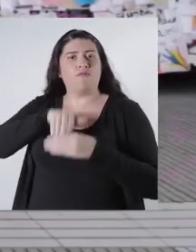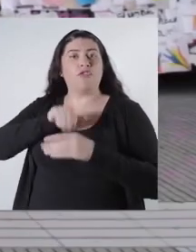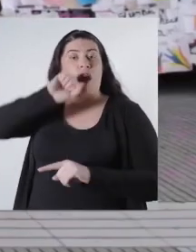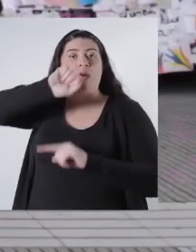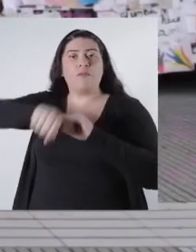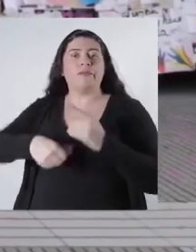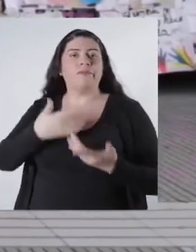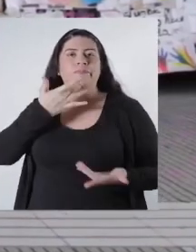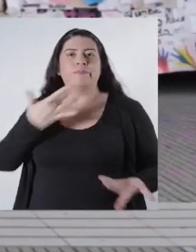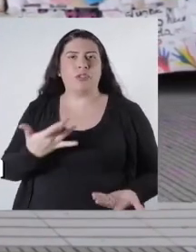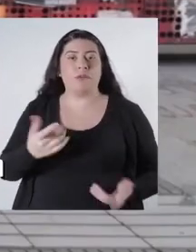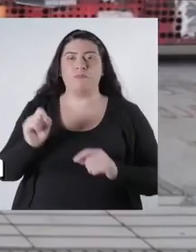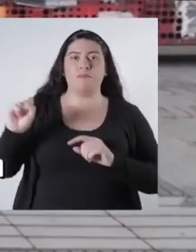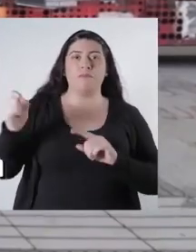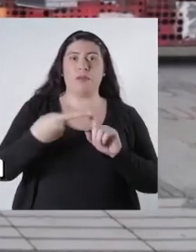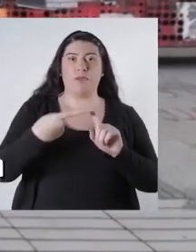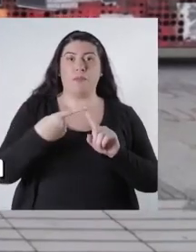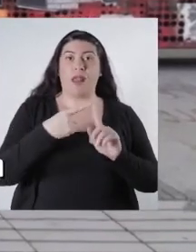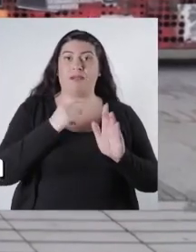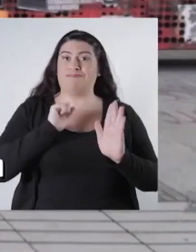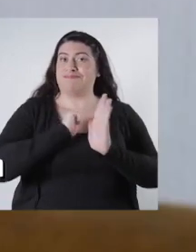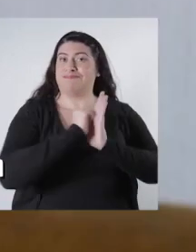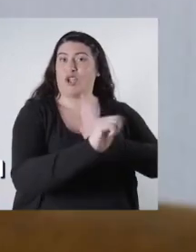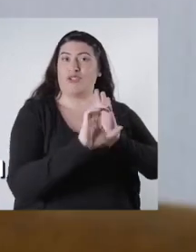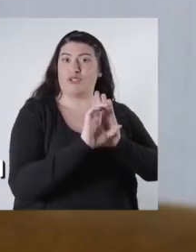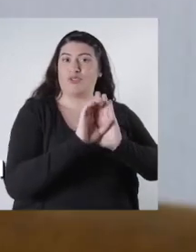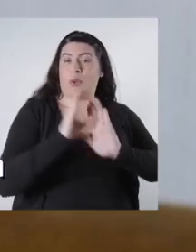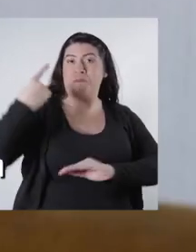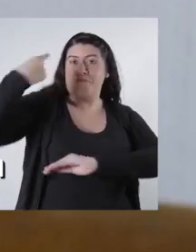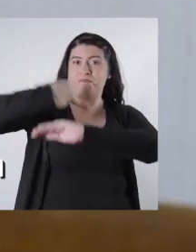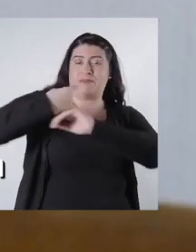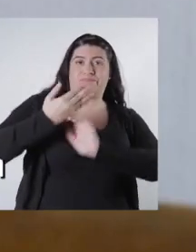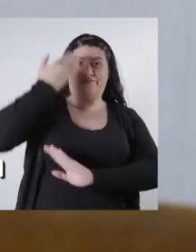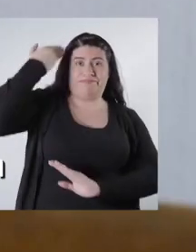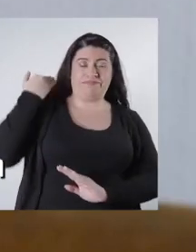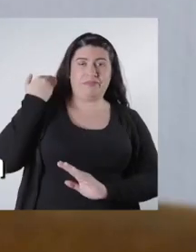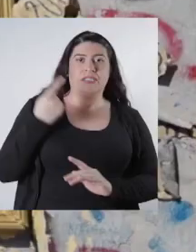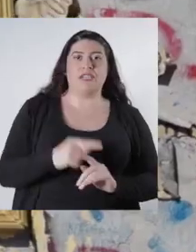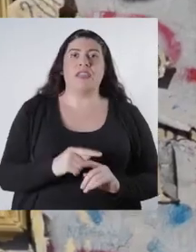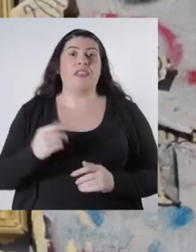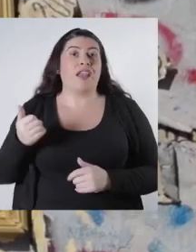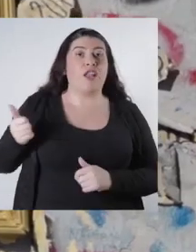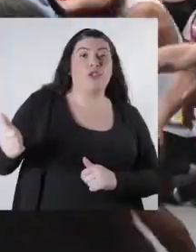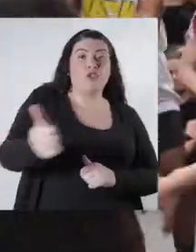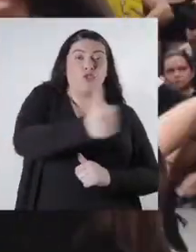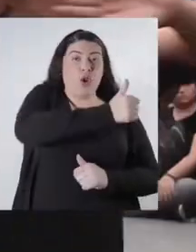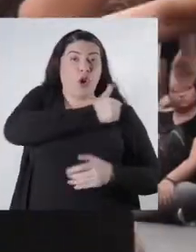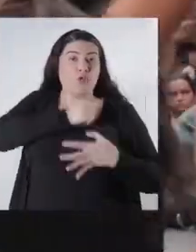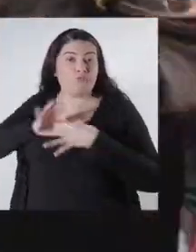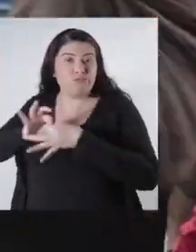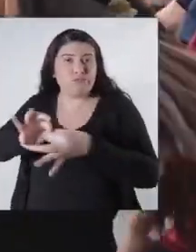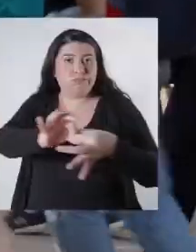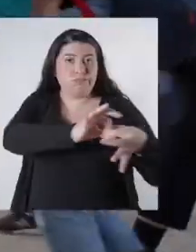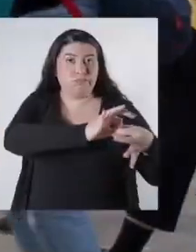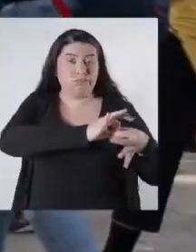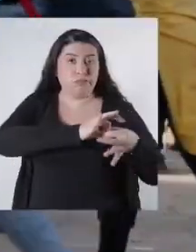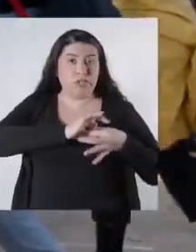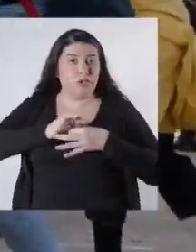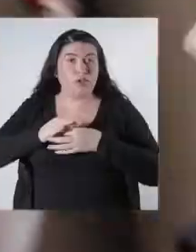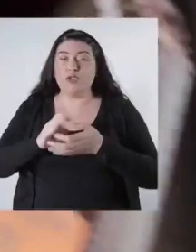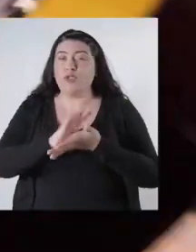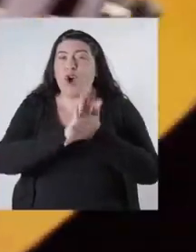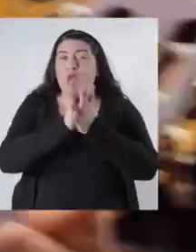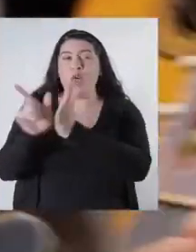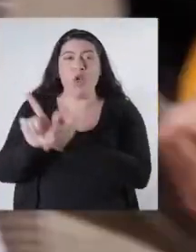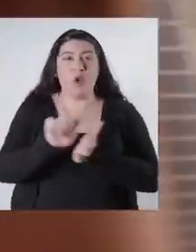votar a prueba porque, primero, para terminar con la Constitución que tenemos y nos impusieron, para poder, entre todos, todo Chile,